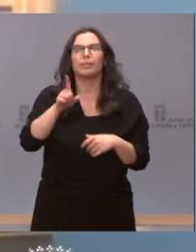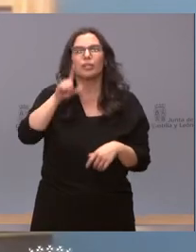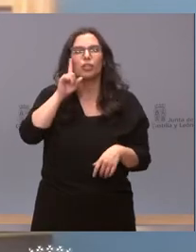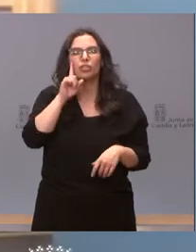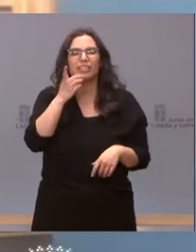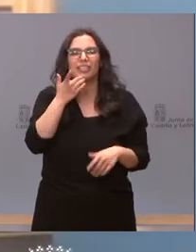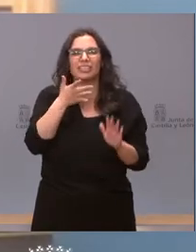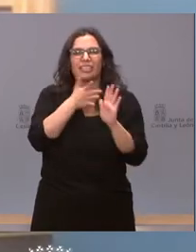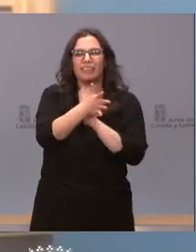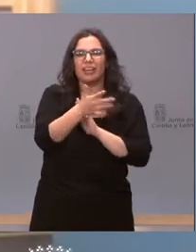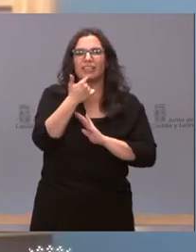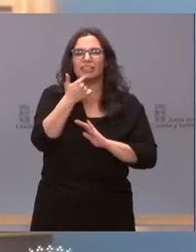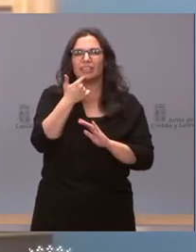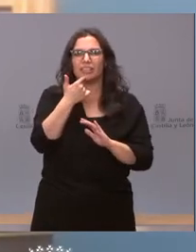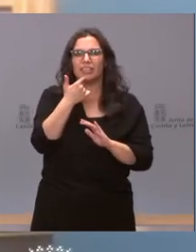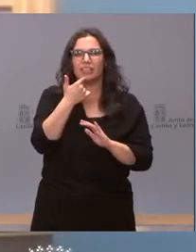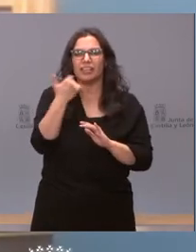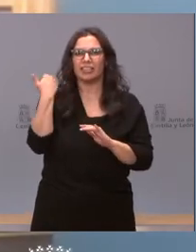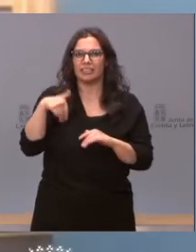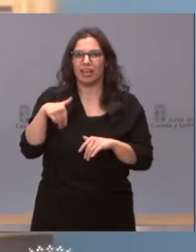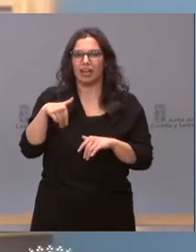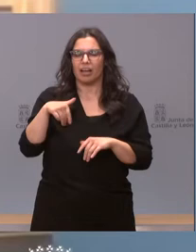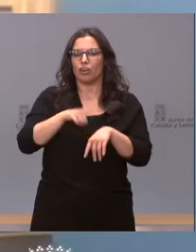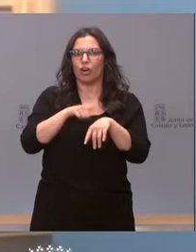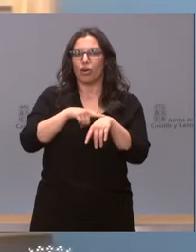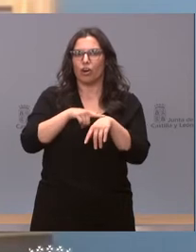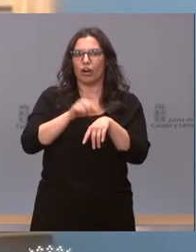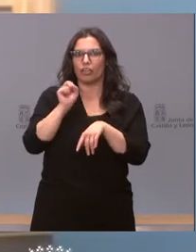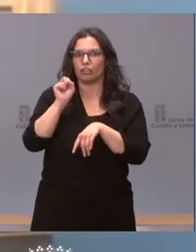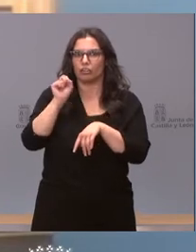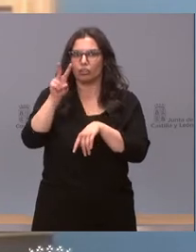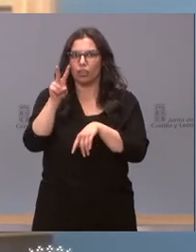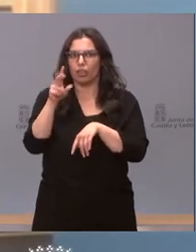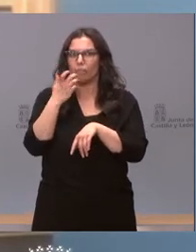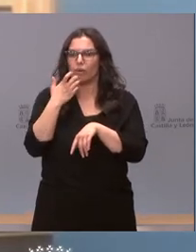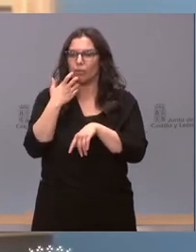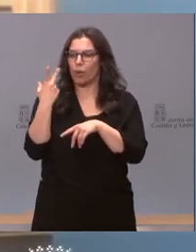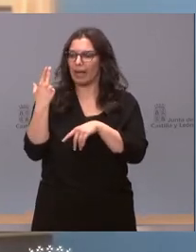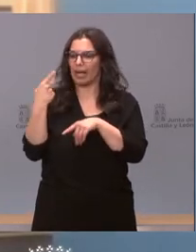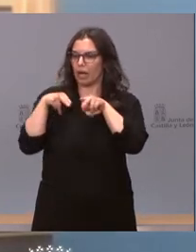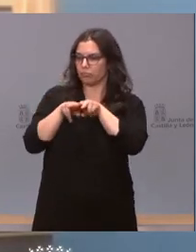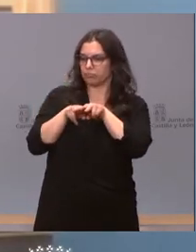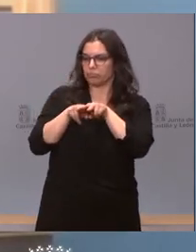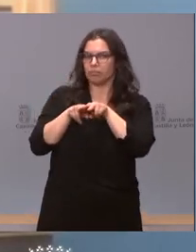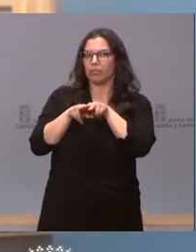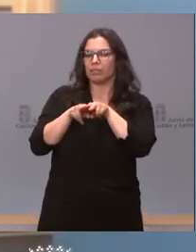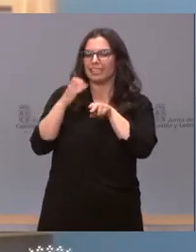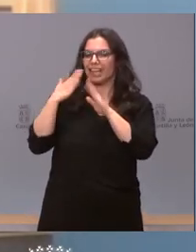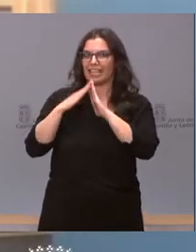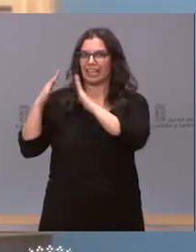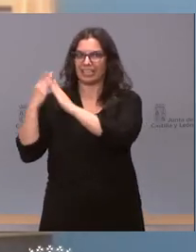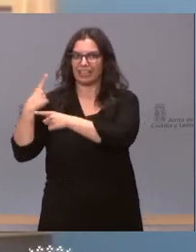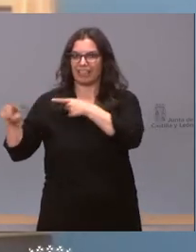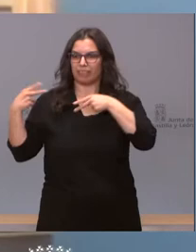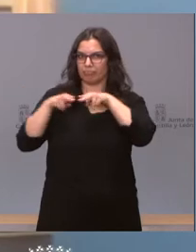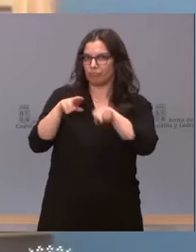significa que pasa a ser ilegal desde las cero horas estar, por ejemplo, con tu pareja en casa si no vives con ella. Luego, tengo entendido también que se va a reunir esta tarde